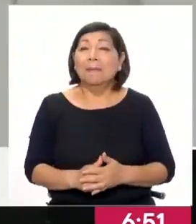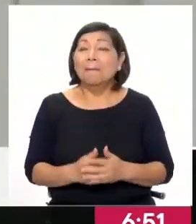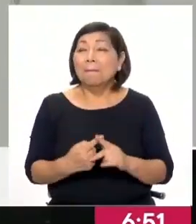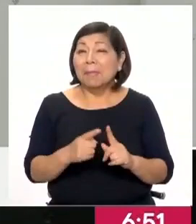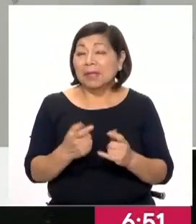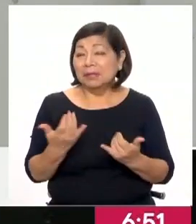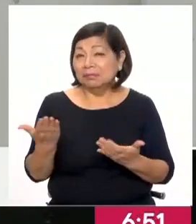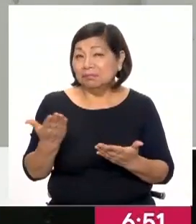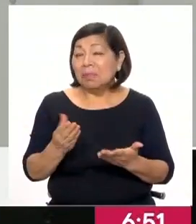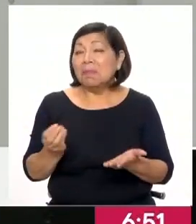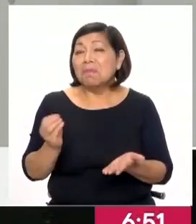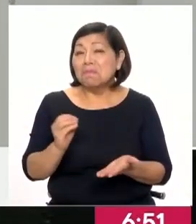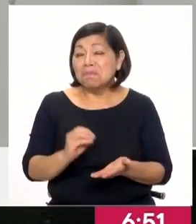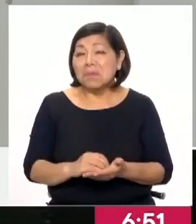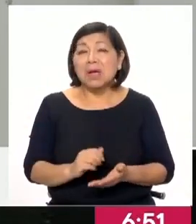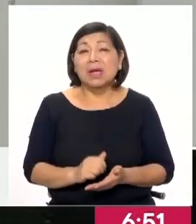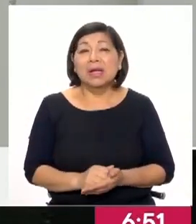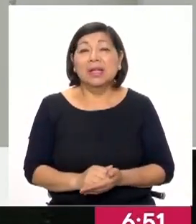a ver